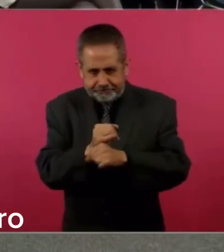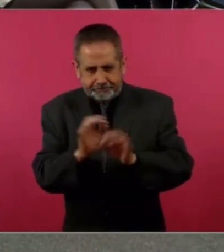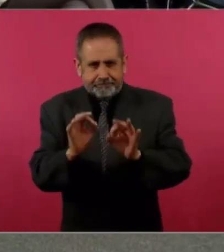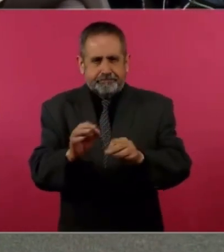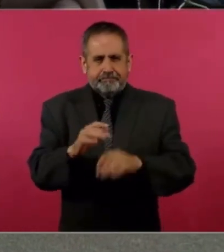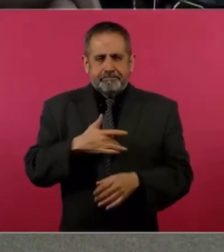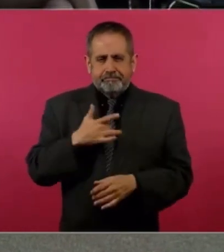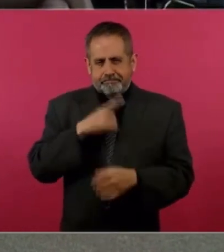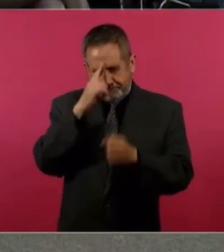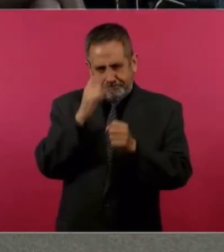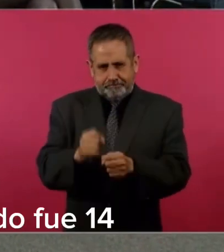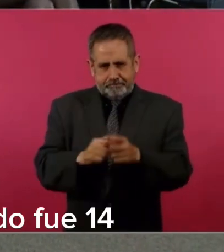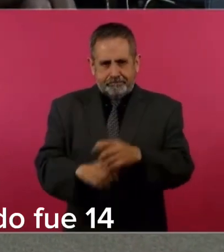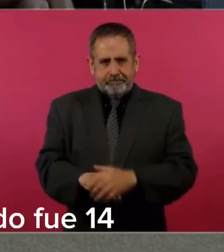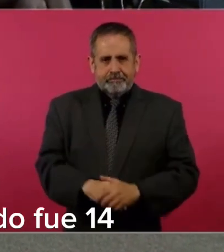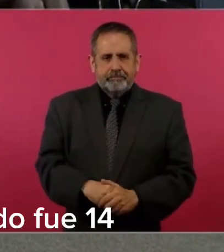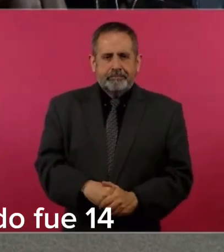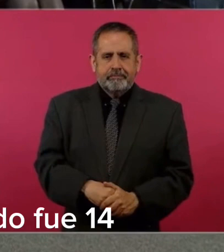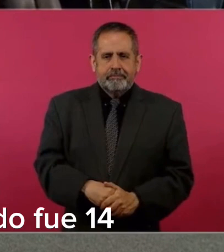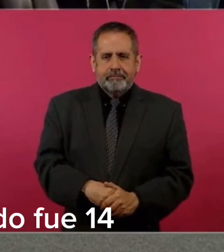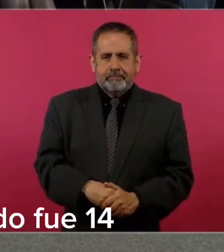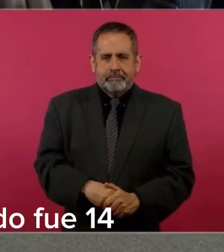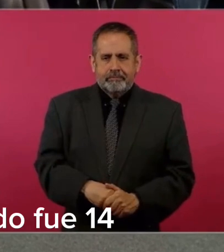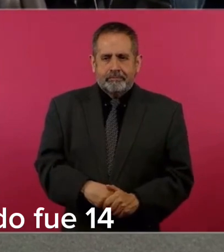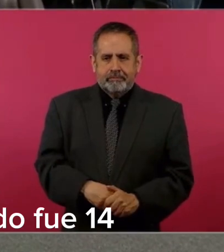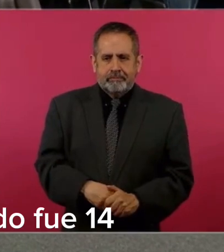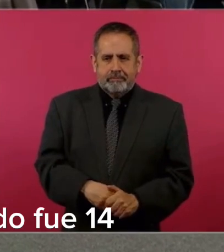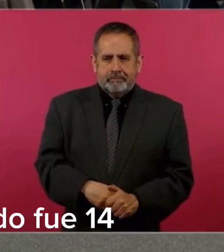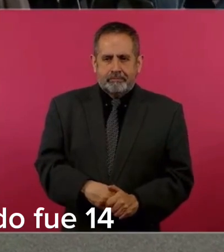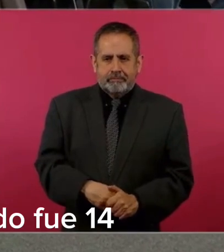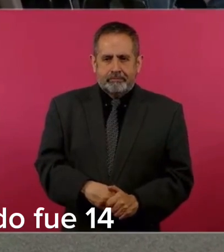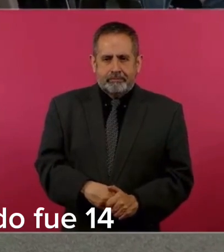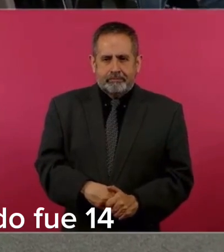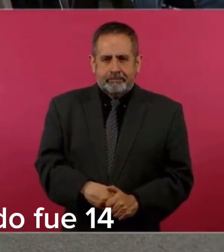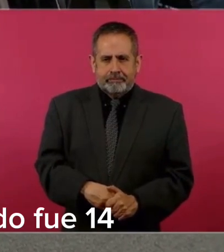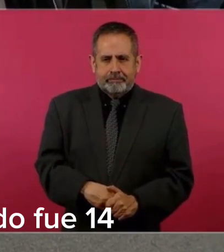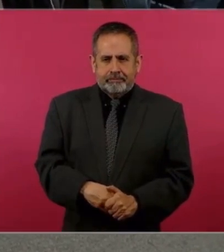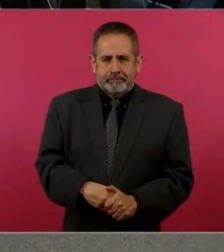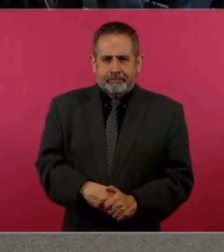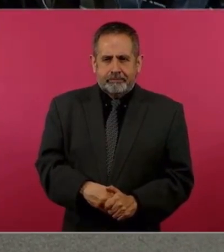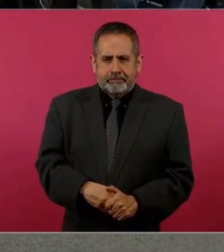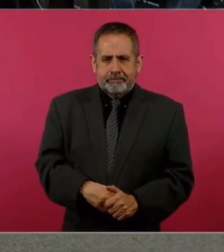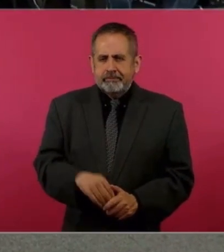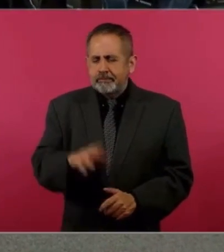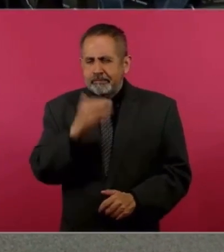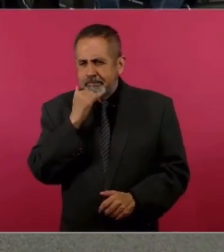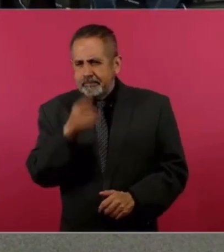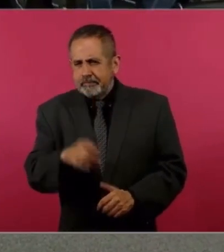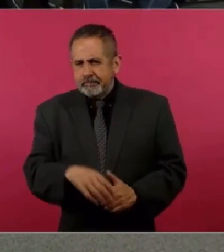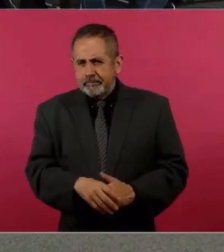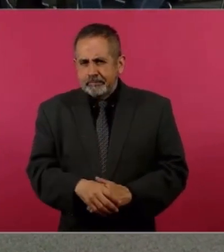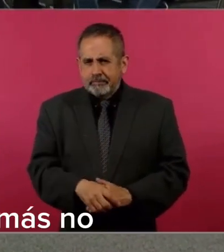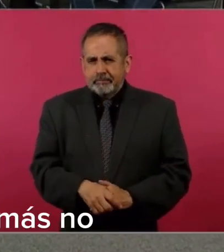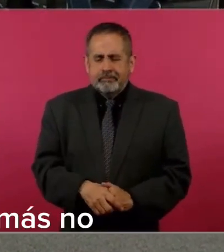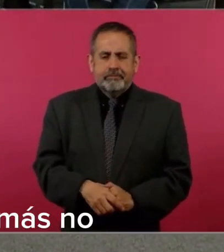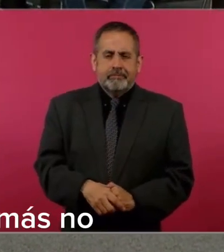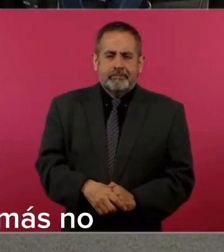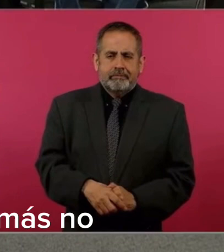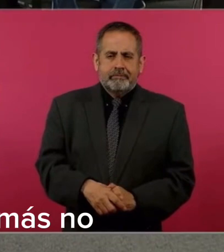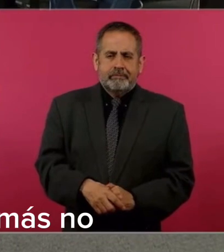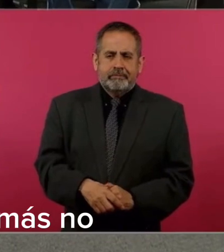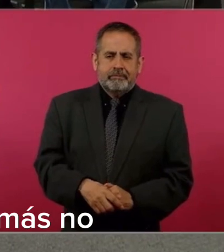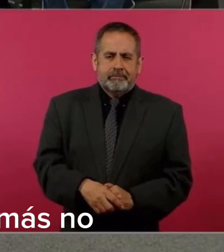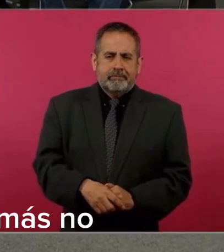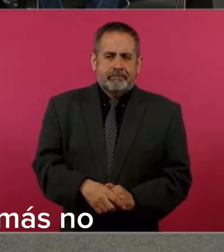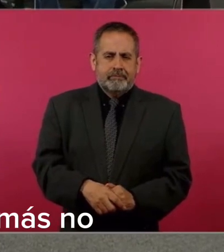estoy seguro. Pero si es que fueron poquitos, nada más le dio 14 a su esposo cuando fue director. ¿14 qué? 14 contratos le dio a su esposo y allá lo